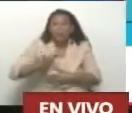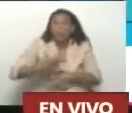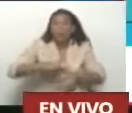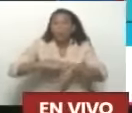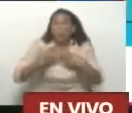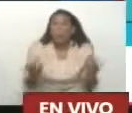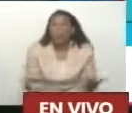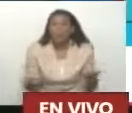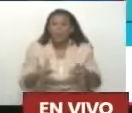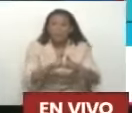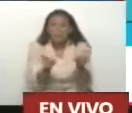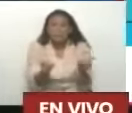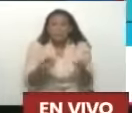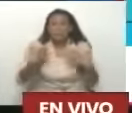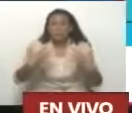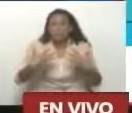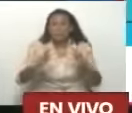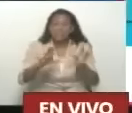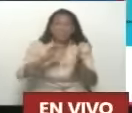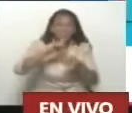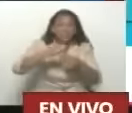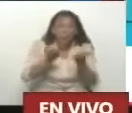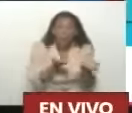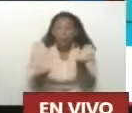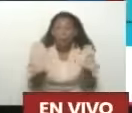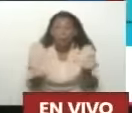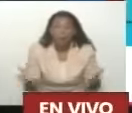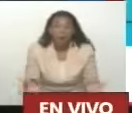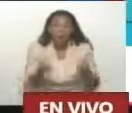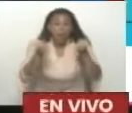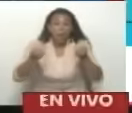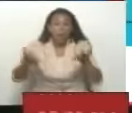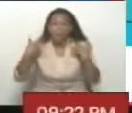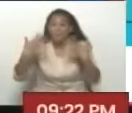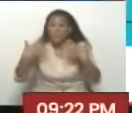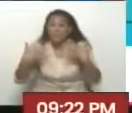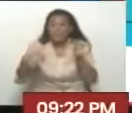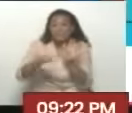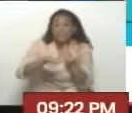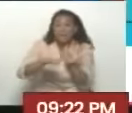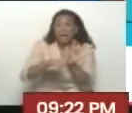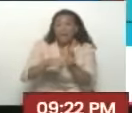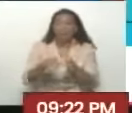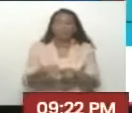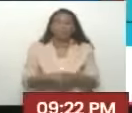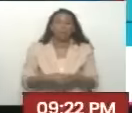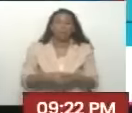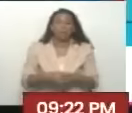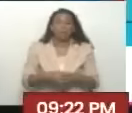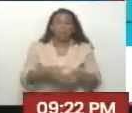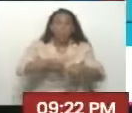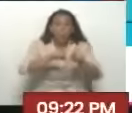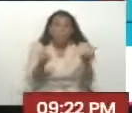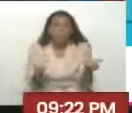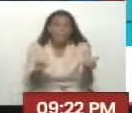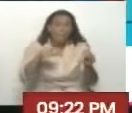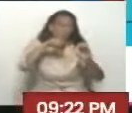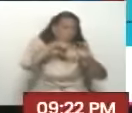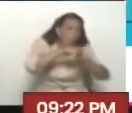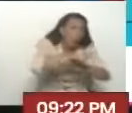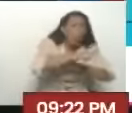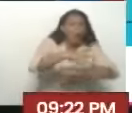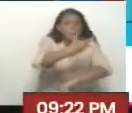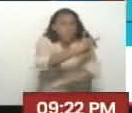como terapia intensiva, hay servicios que salvan vidas a través con sus carros de paro, tiene su triaje, su medicina interna,